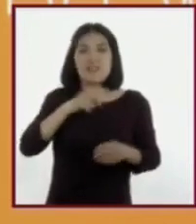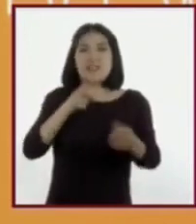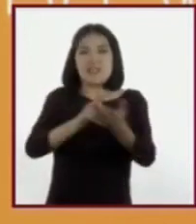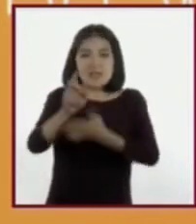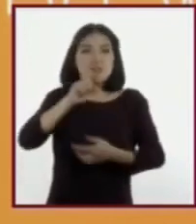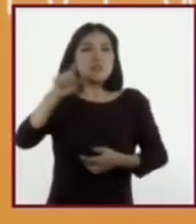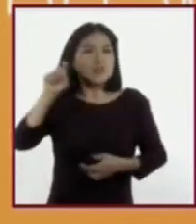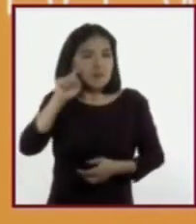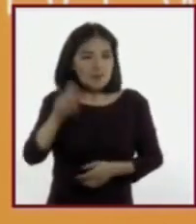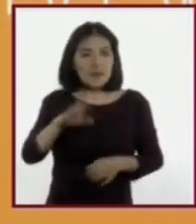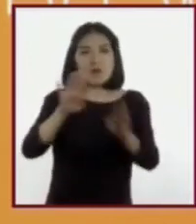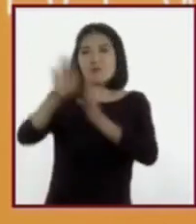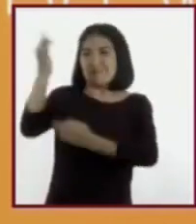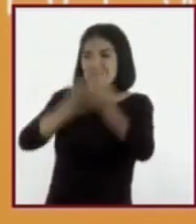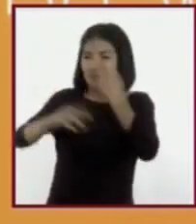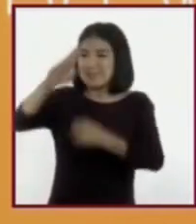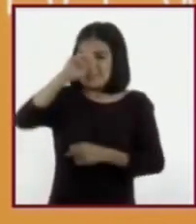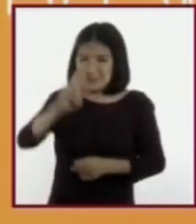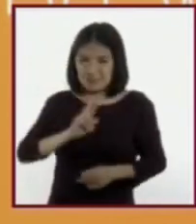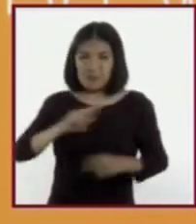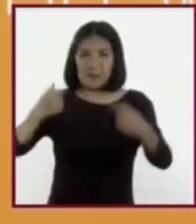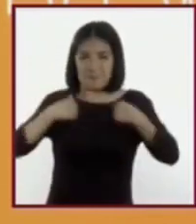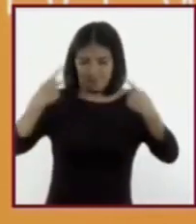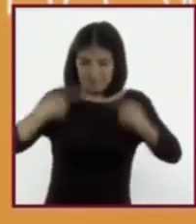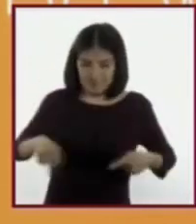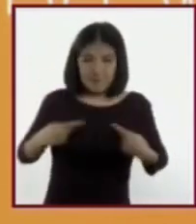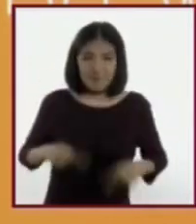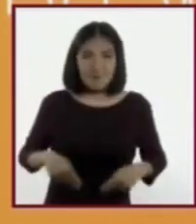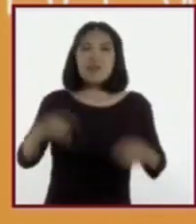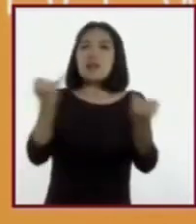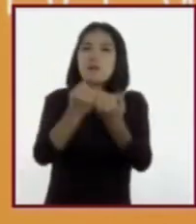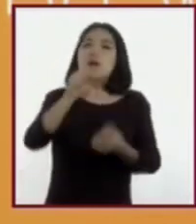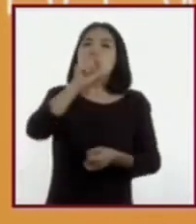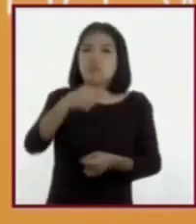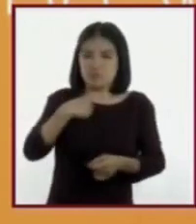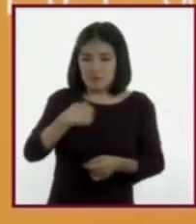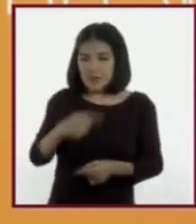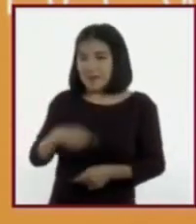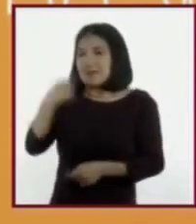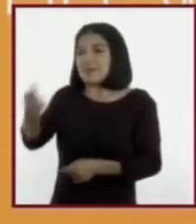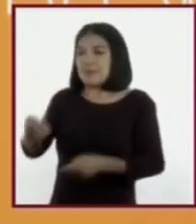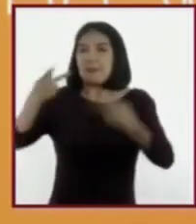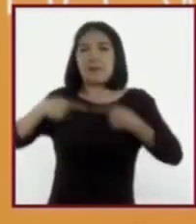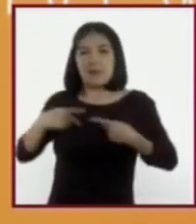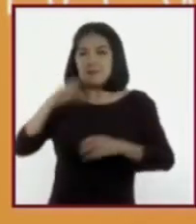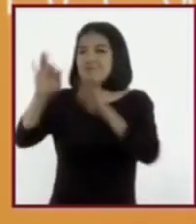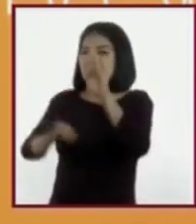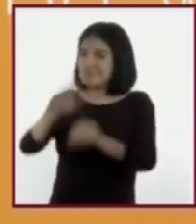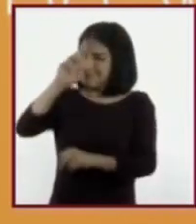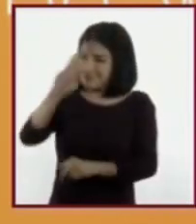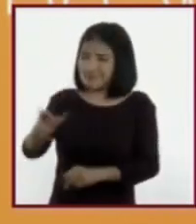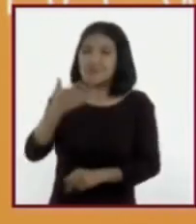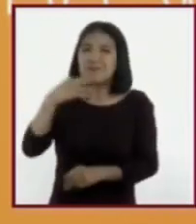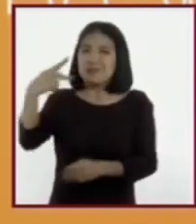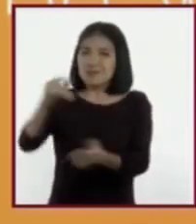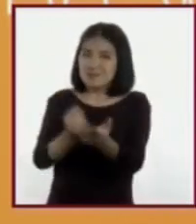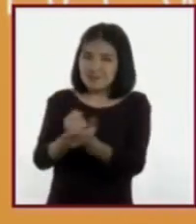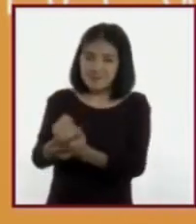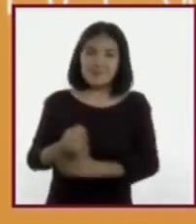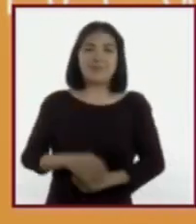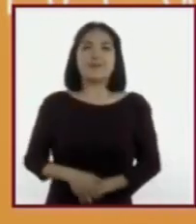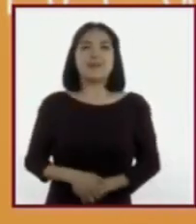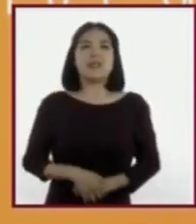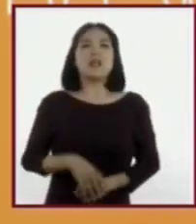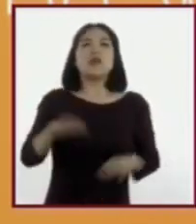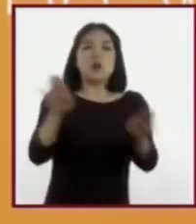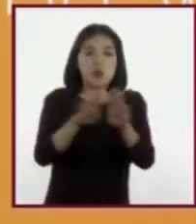dignidad, así como la responsabilidad de tratar de igual forma a los demás. Cinco, aceptar que cada quien